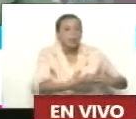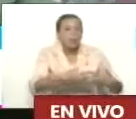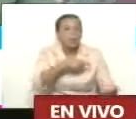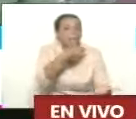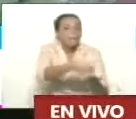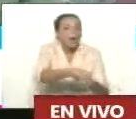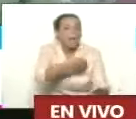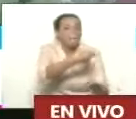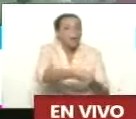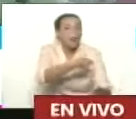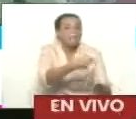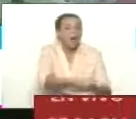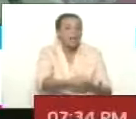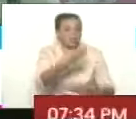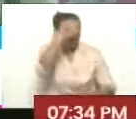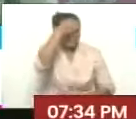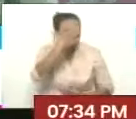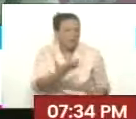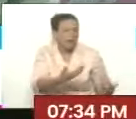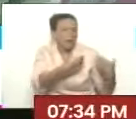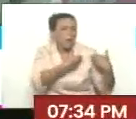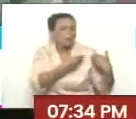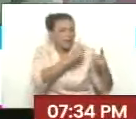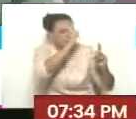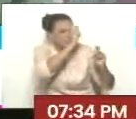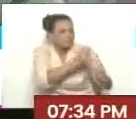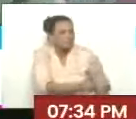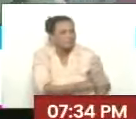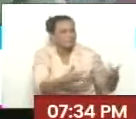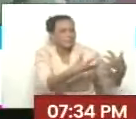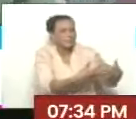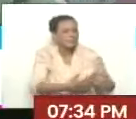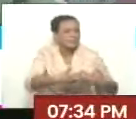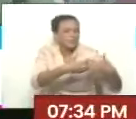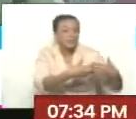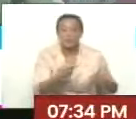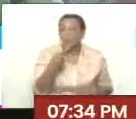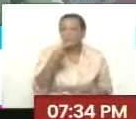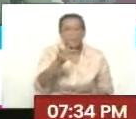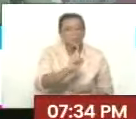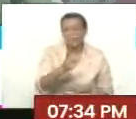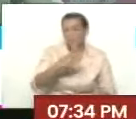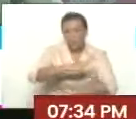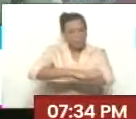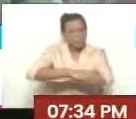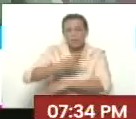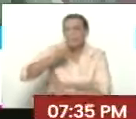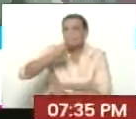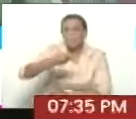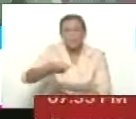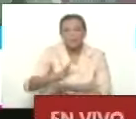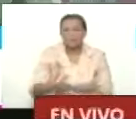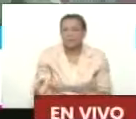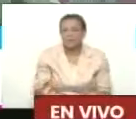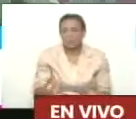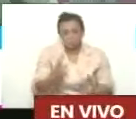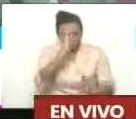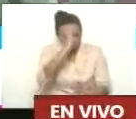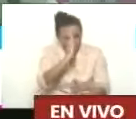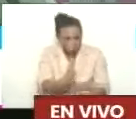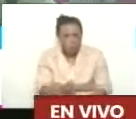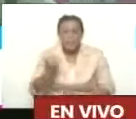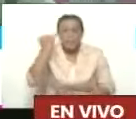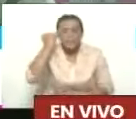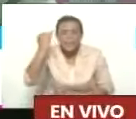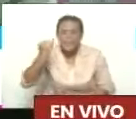todas son mercenarios de los gringos. No son políticos que tengan una doctrina,